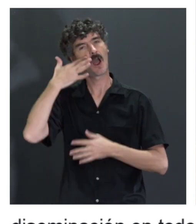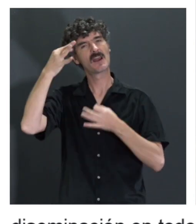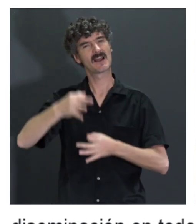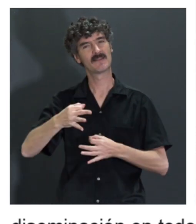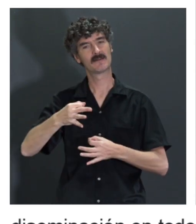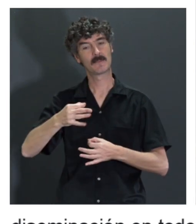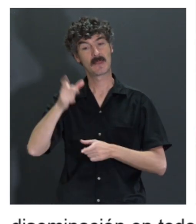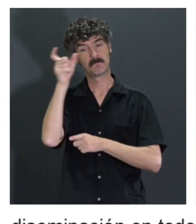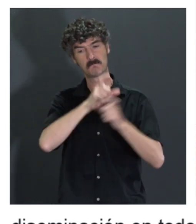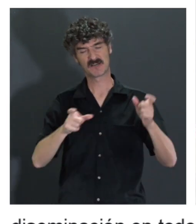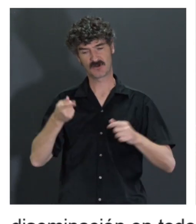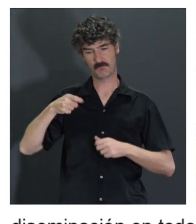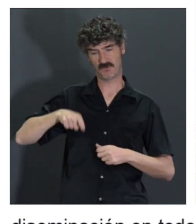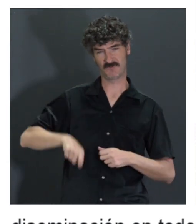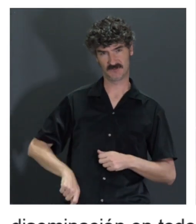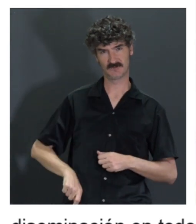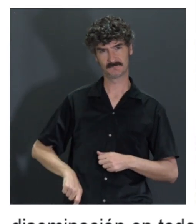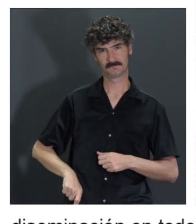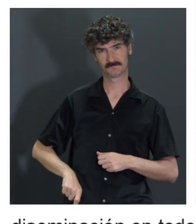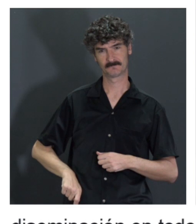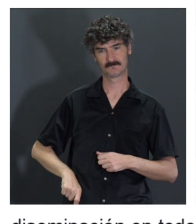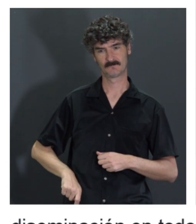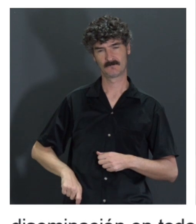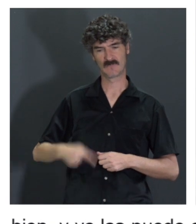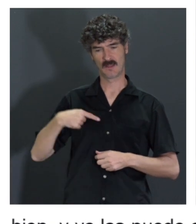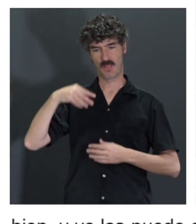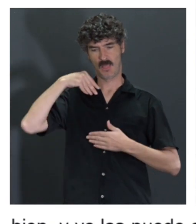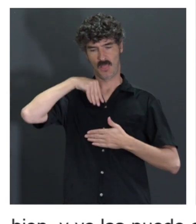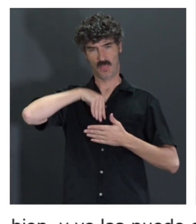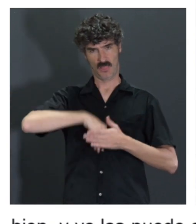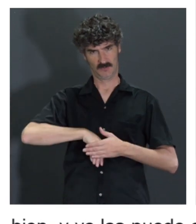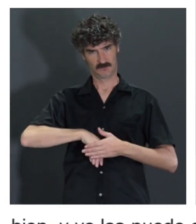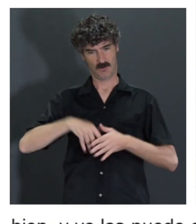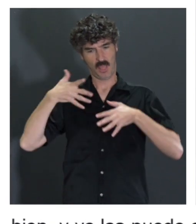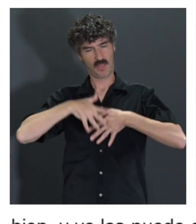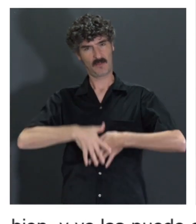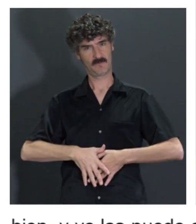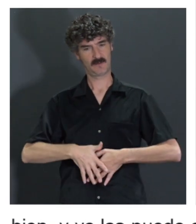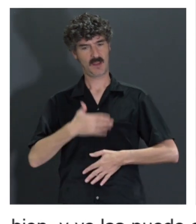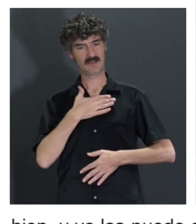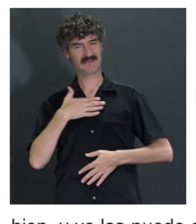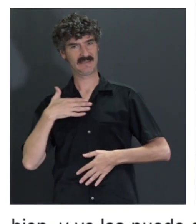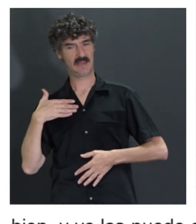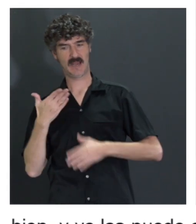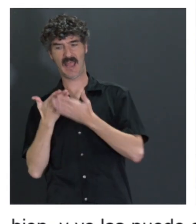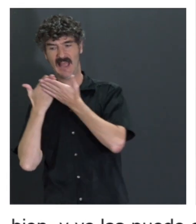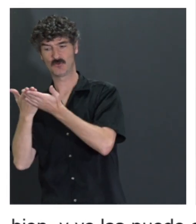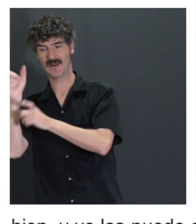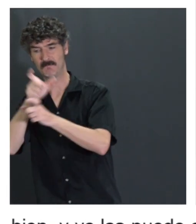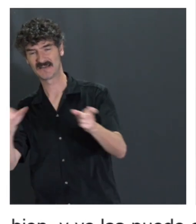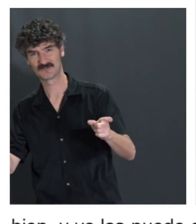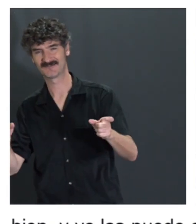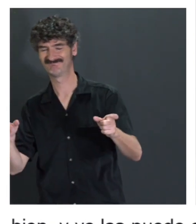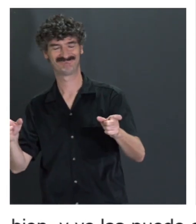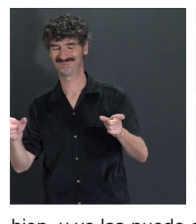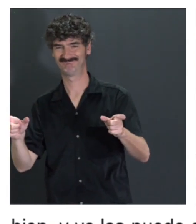como personas profesionales no tengan ellos internamente ese deseo de ayudar o de tal, pues